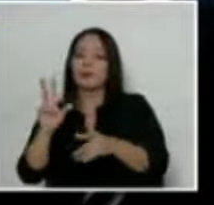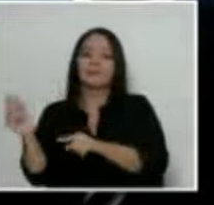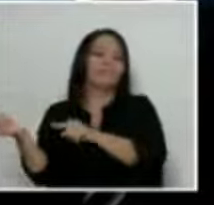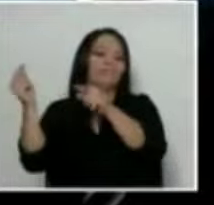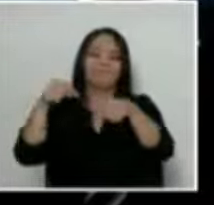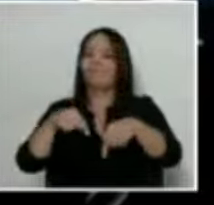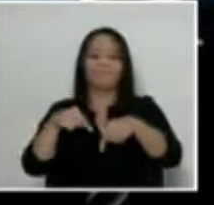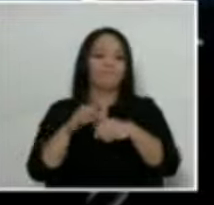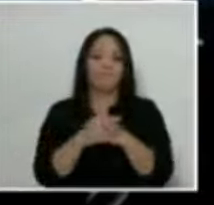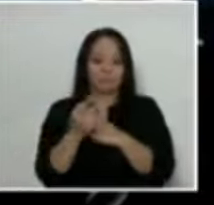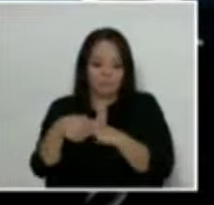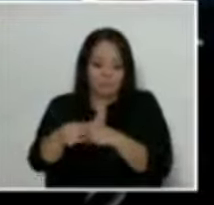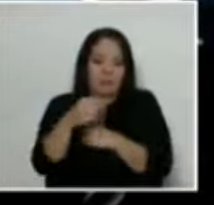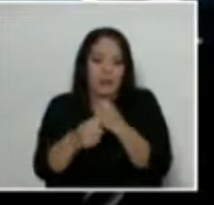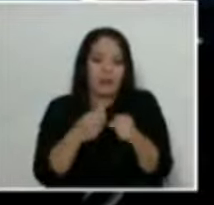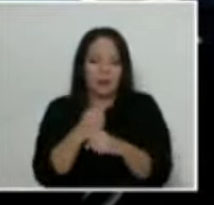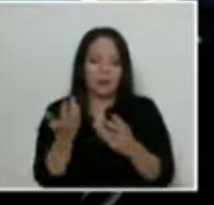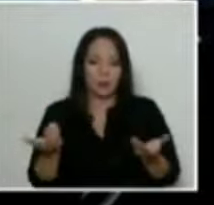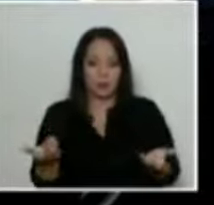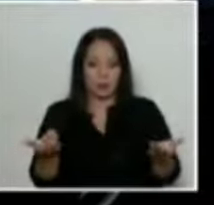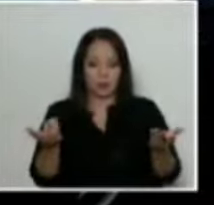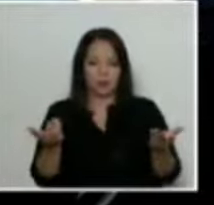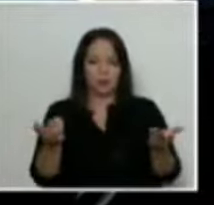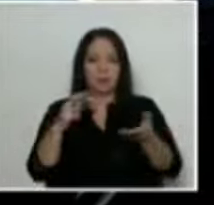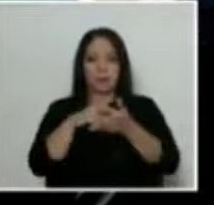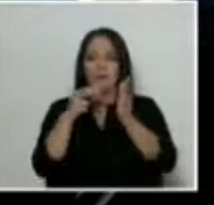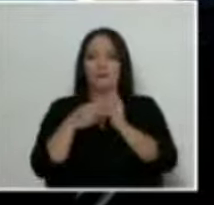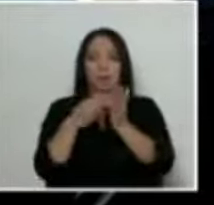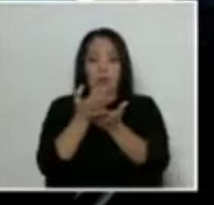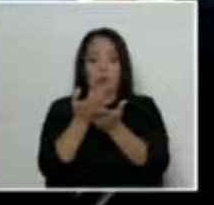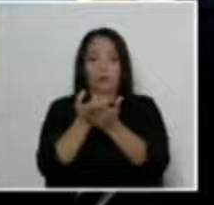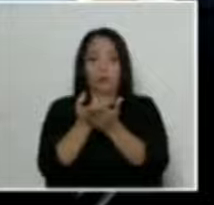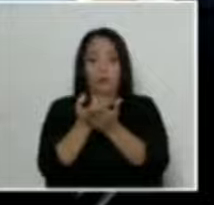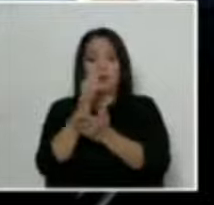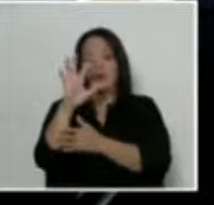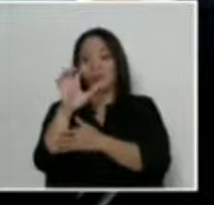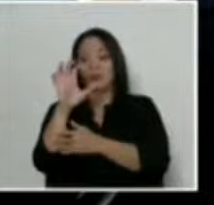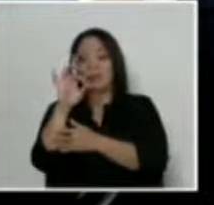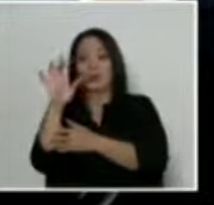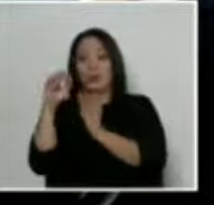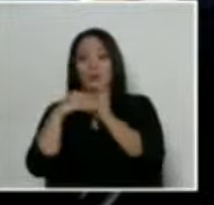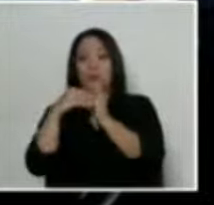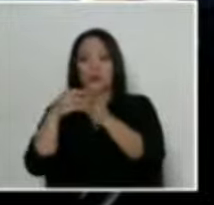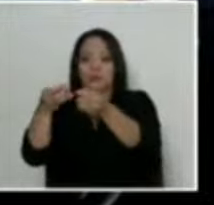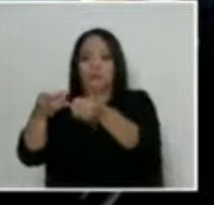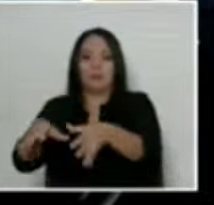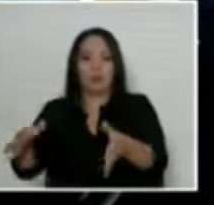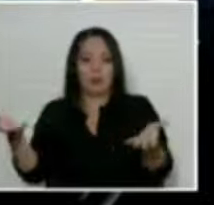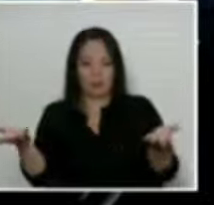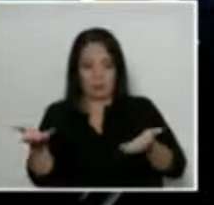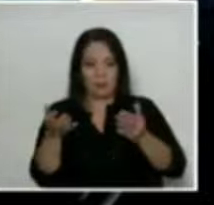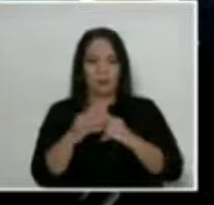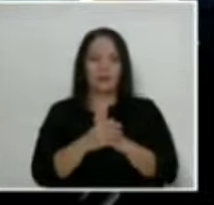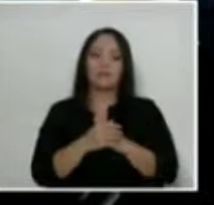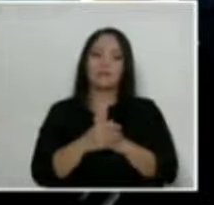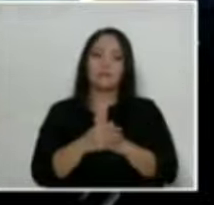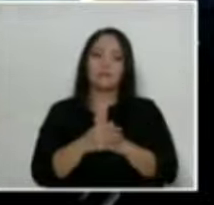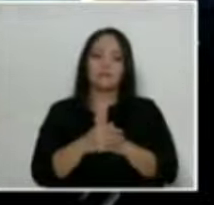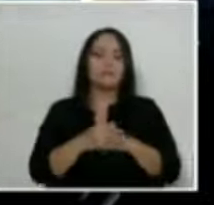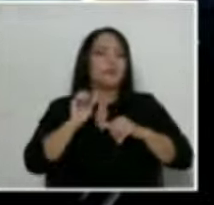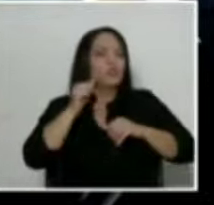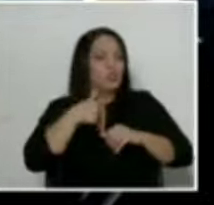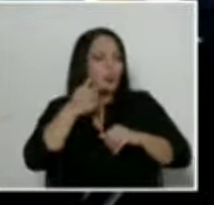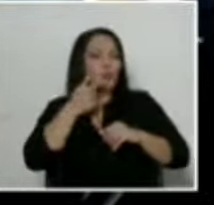con una derrama económica para el país de 588 millones de dólares. Y ahí podría seguir